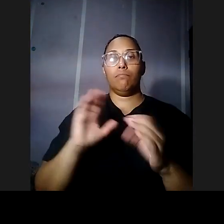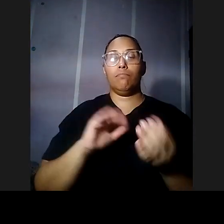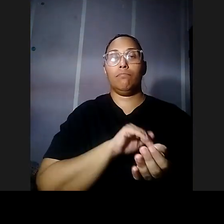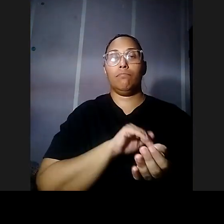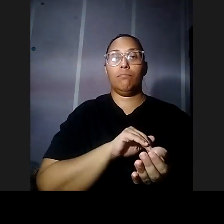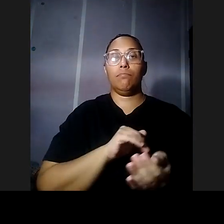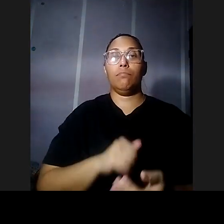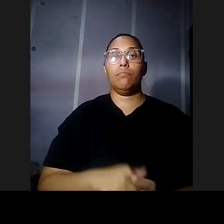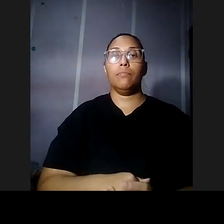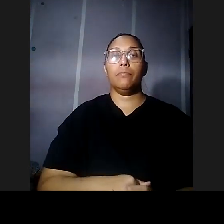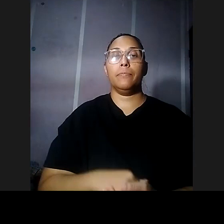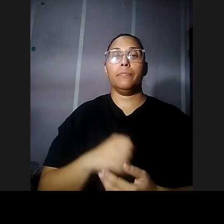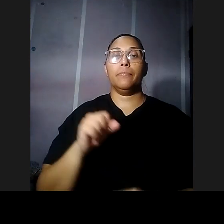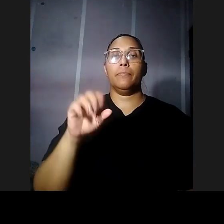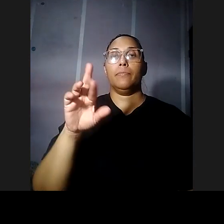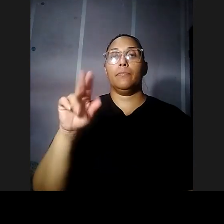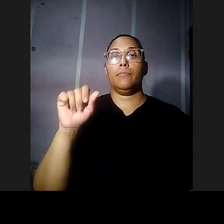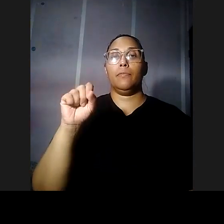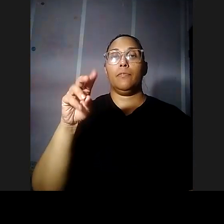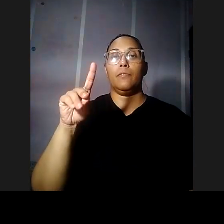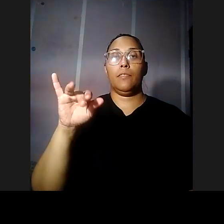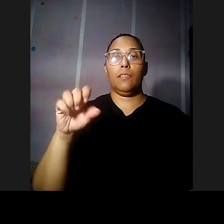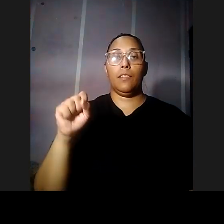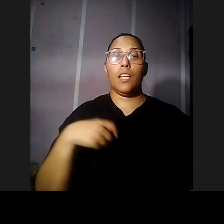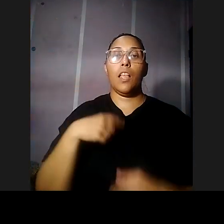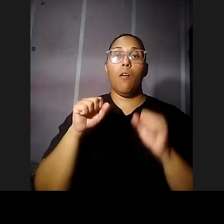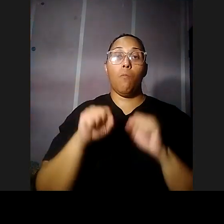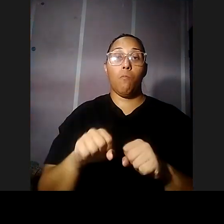pregunta la doctora Sandra Enrique si se puede visitar la casa